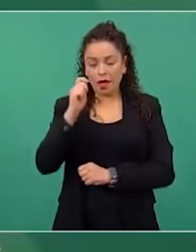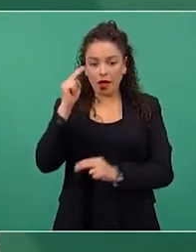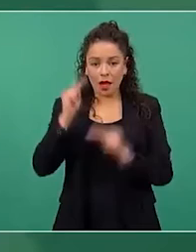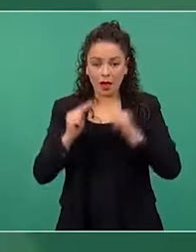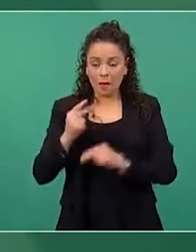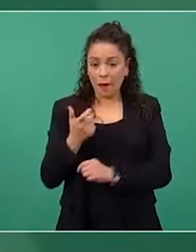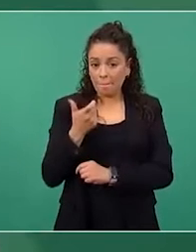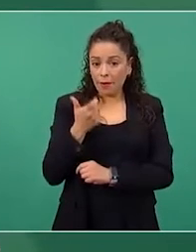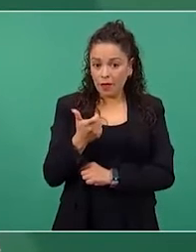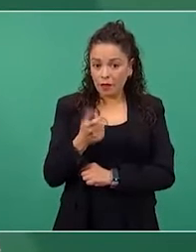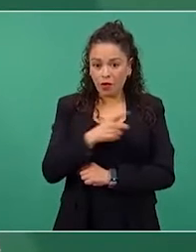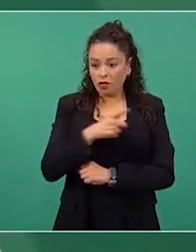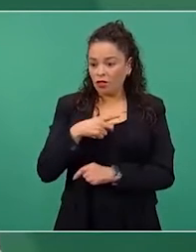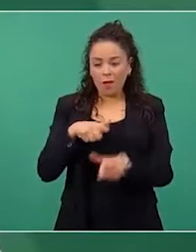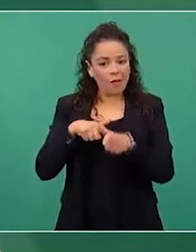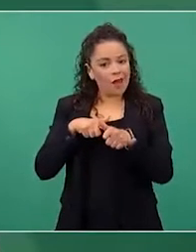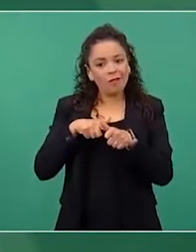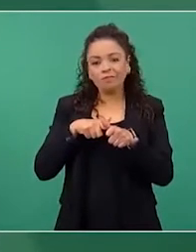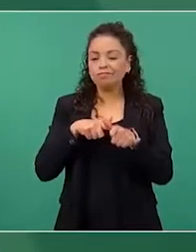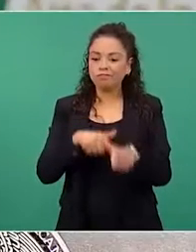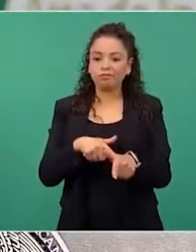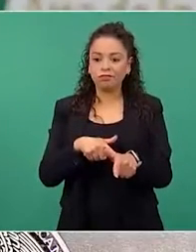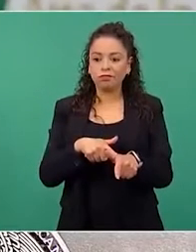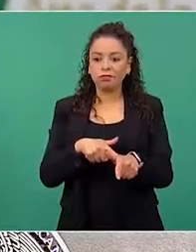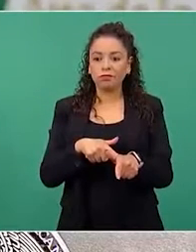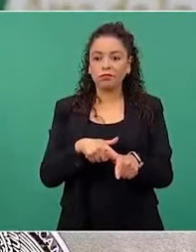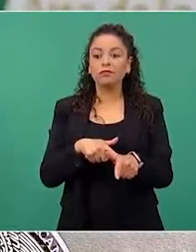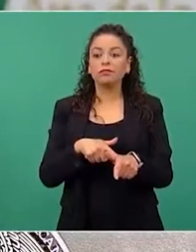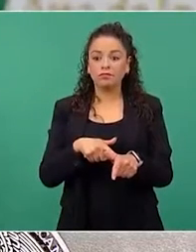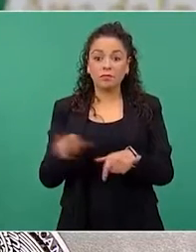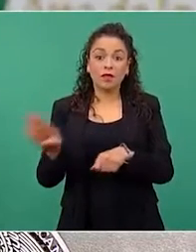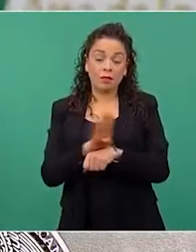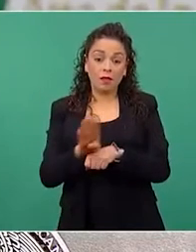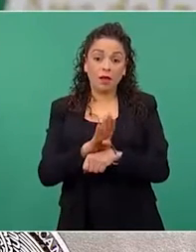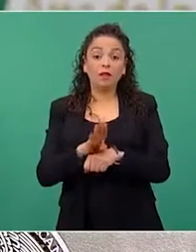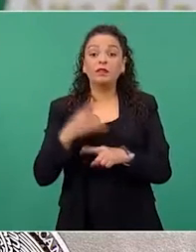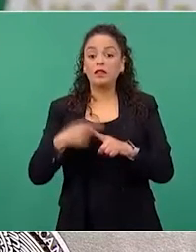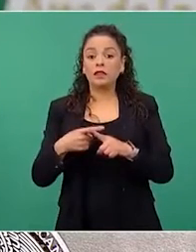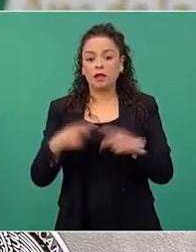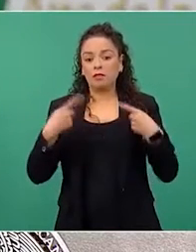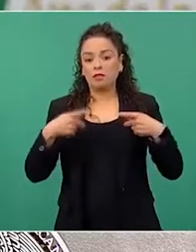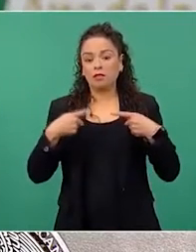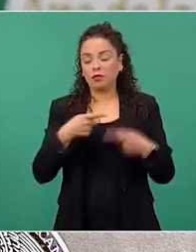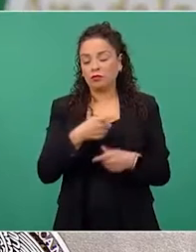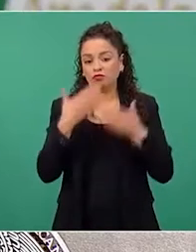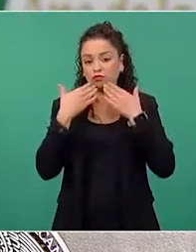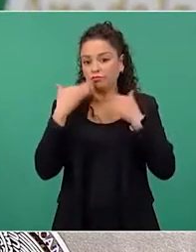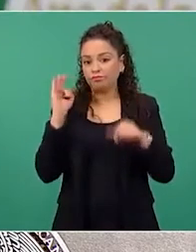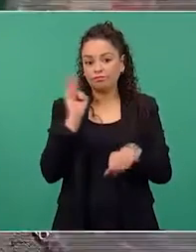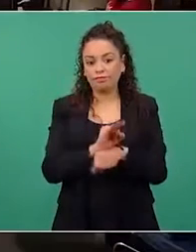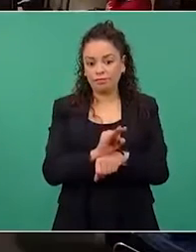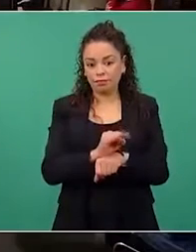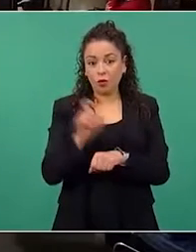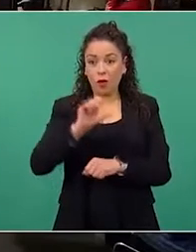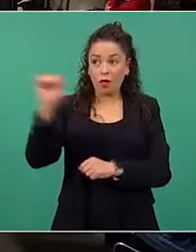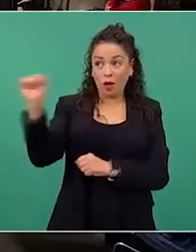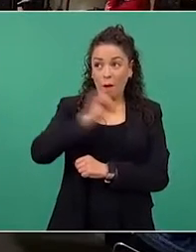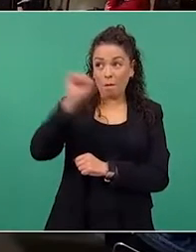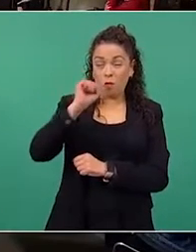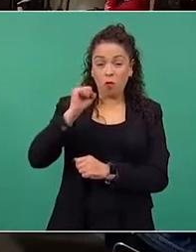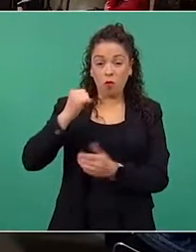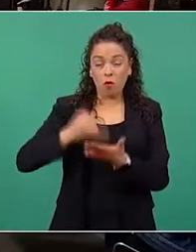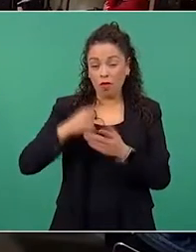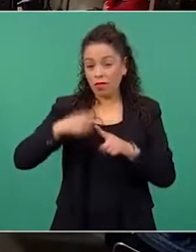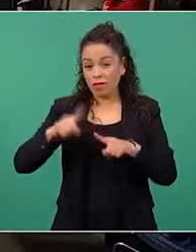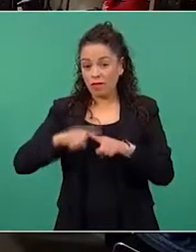que es un mandato que además beneficia a las personas más vulnerables. Cuando hay inflación, los más afectados justamente es este